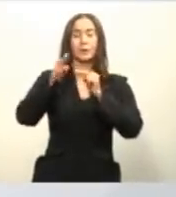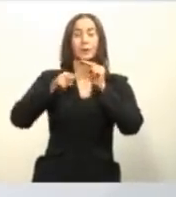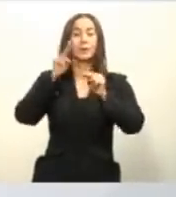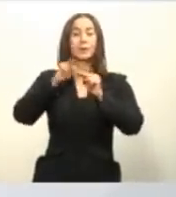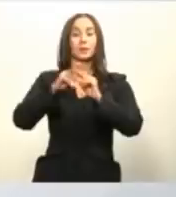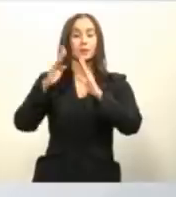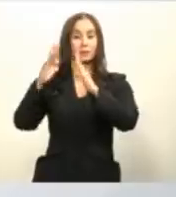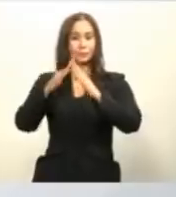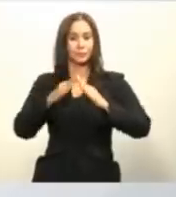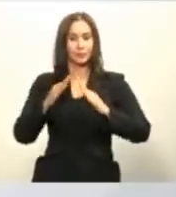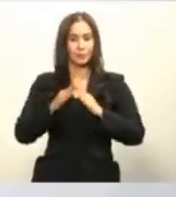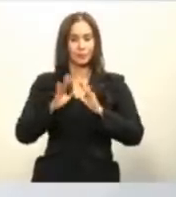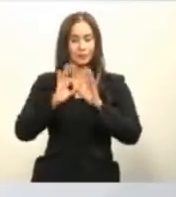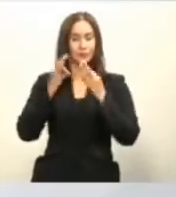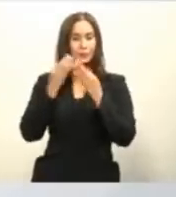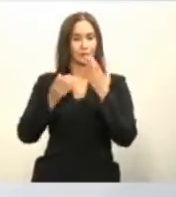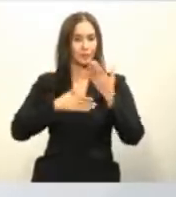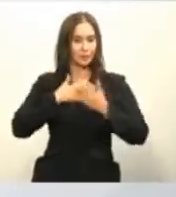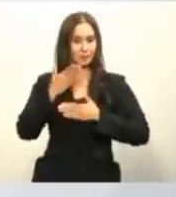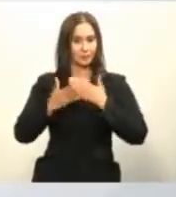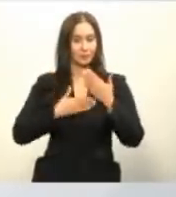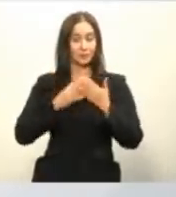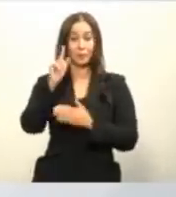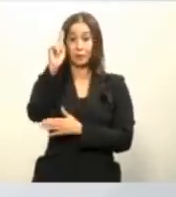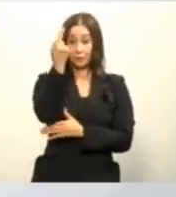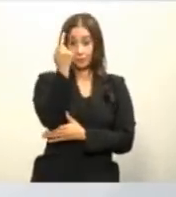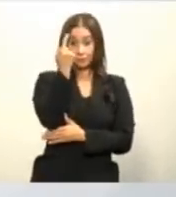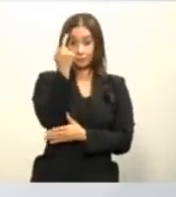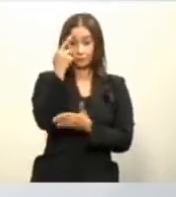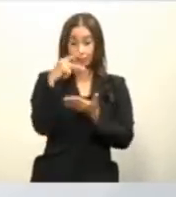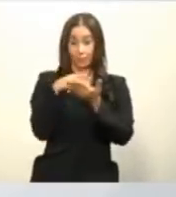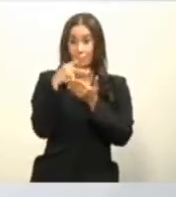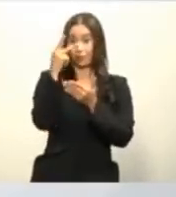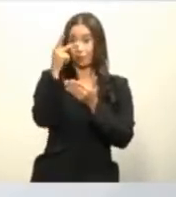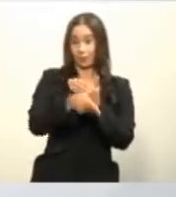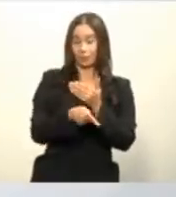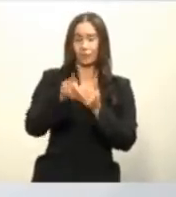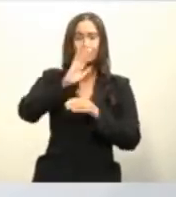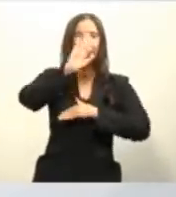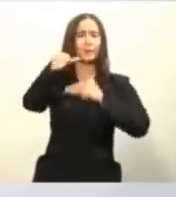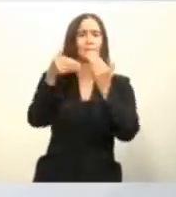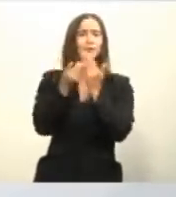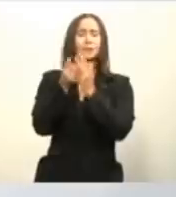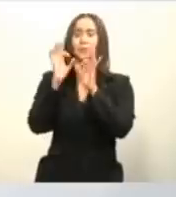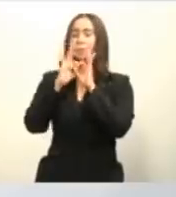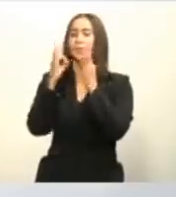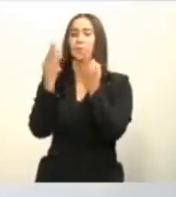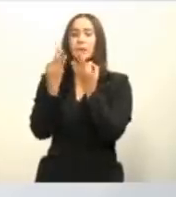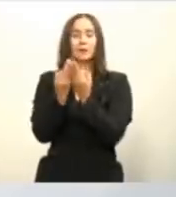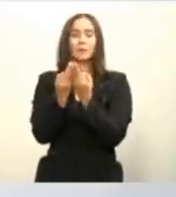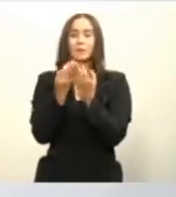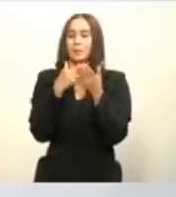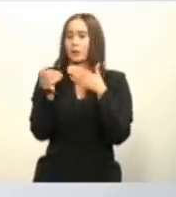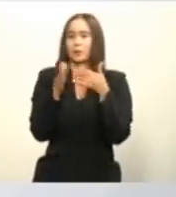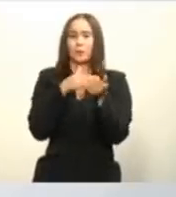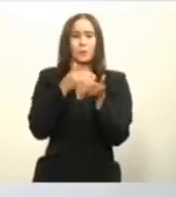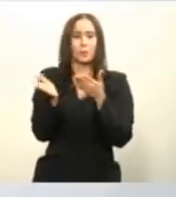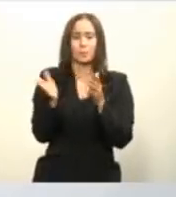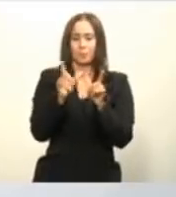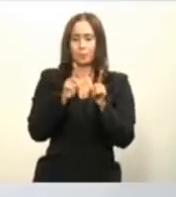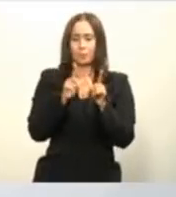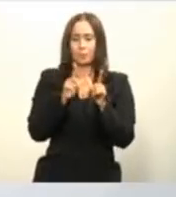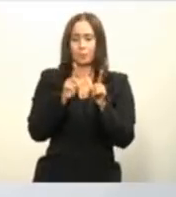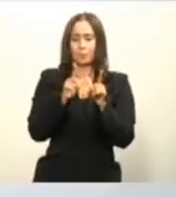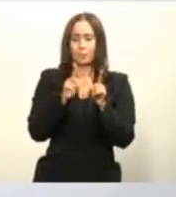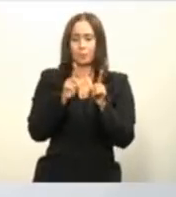programa de acceso a la vivienda digna para toda la familia dominicana sin importar el nivel social o el lugar